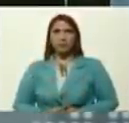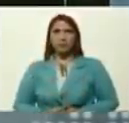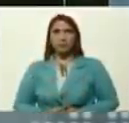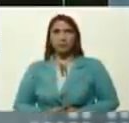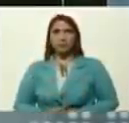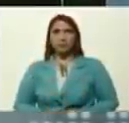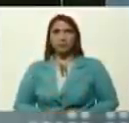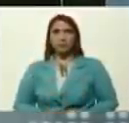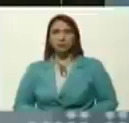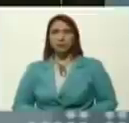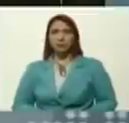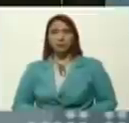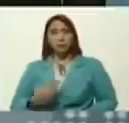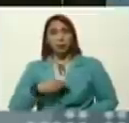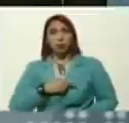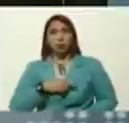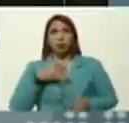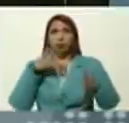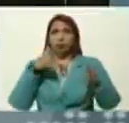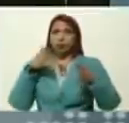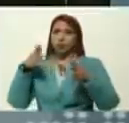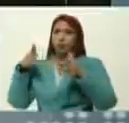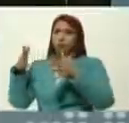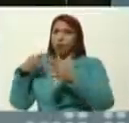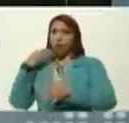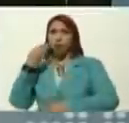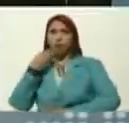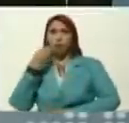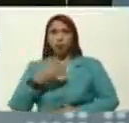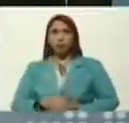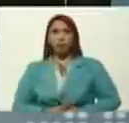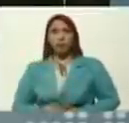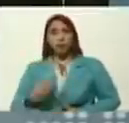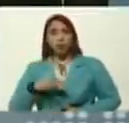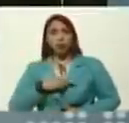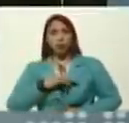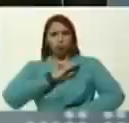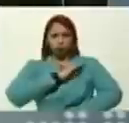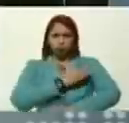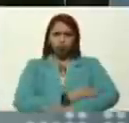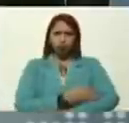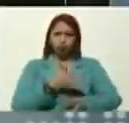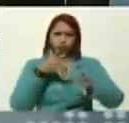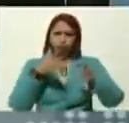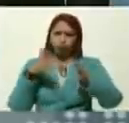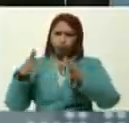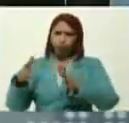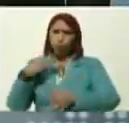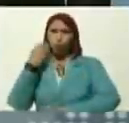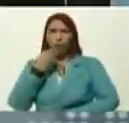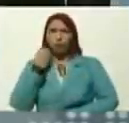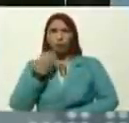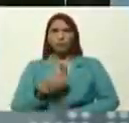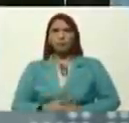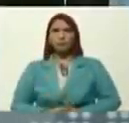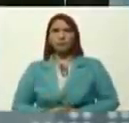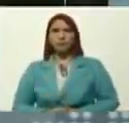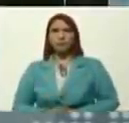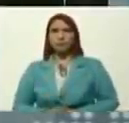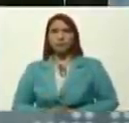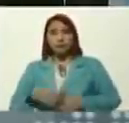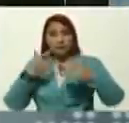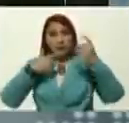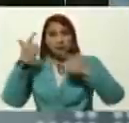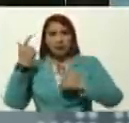porque hemos formado a la juventud, hemos forjado a la juventud, y el comandante